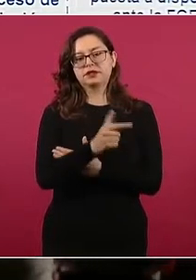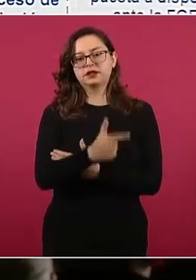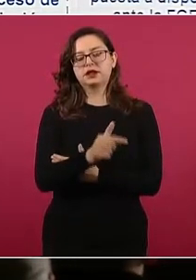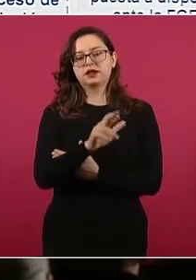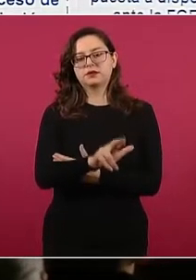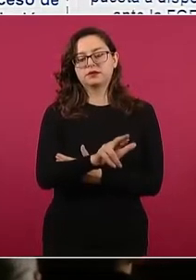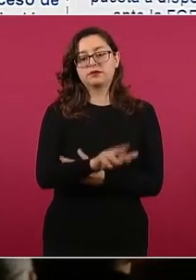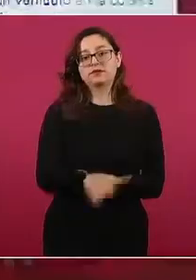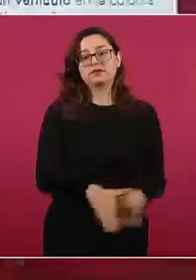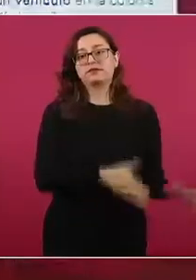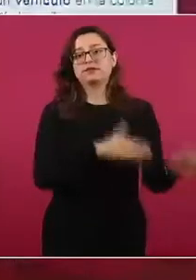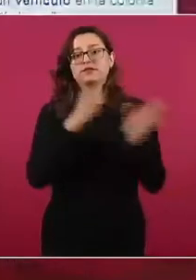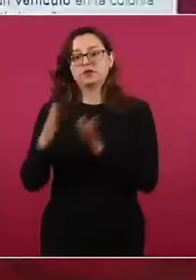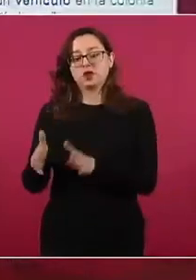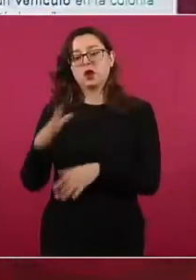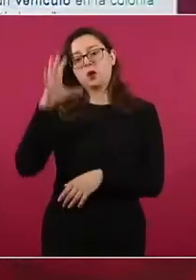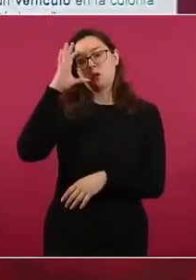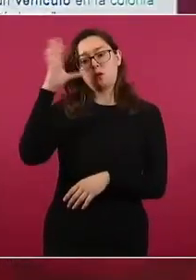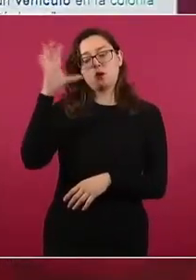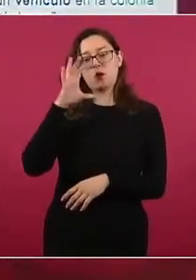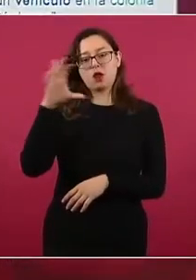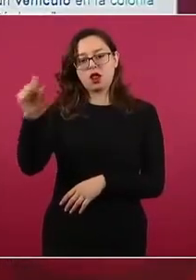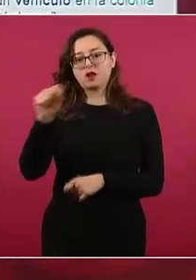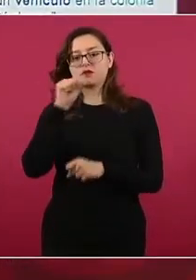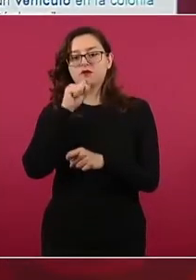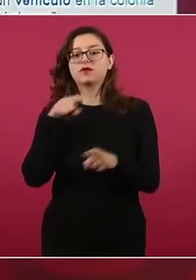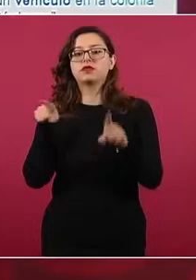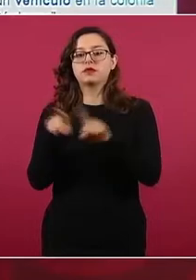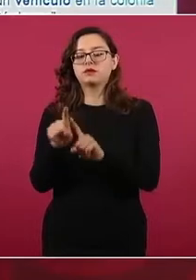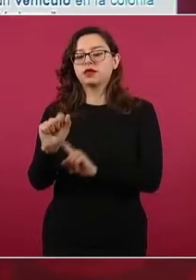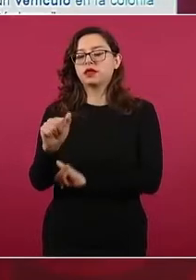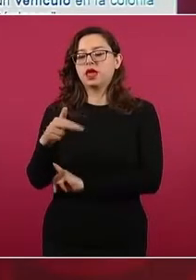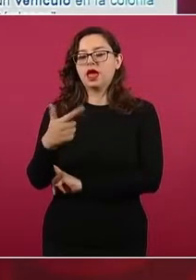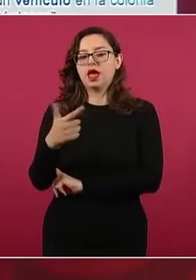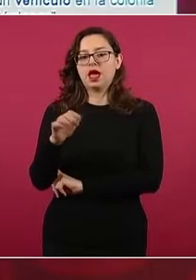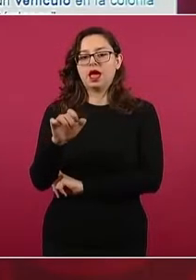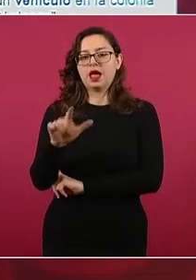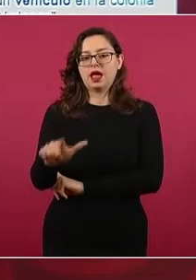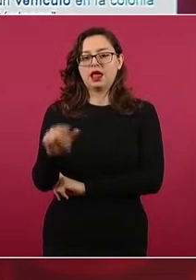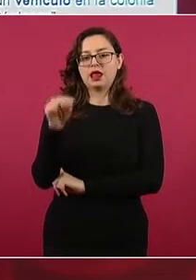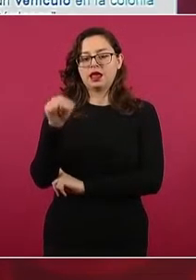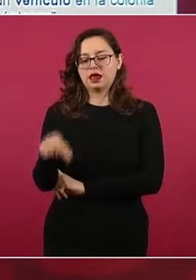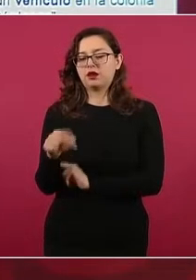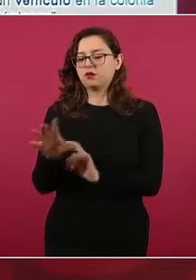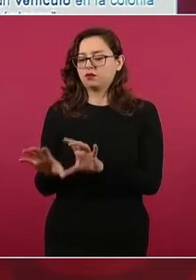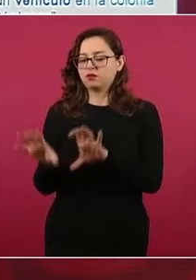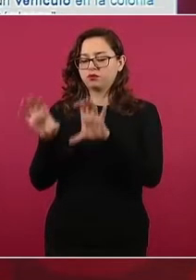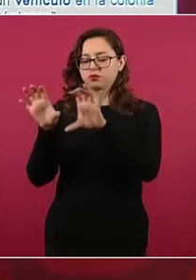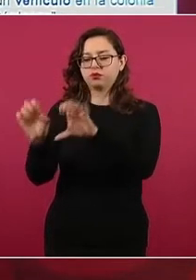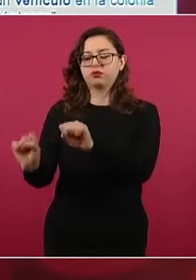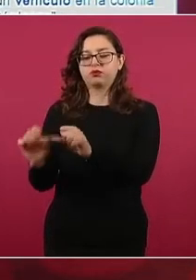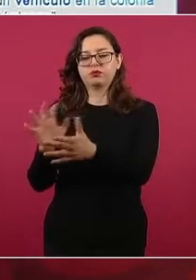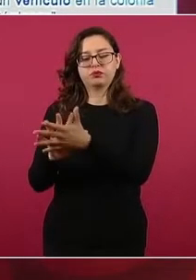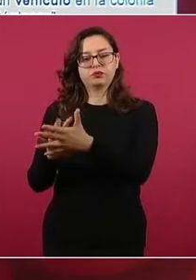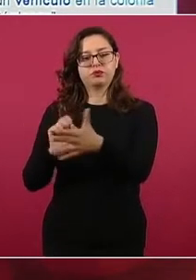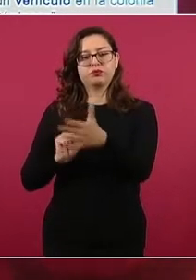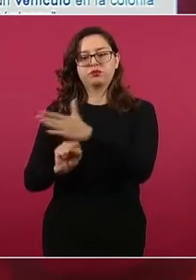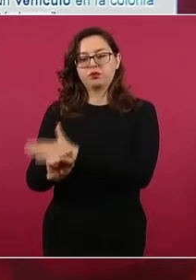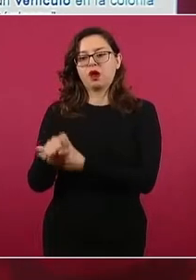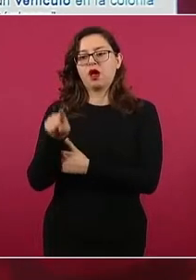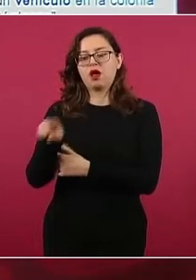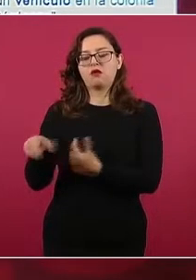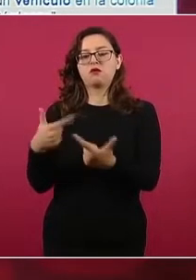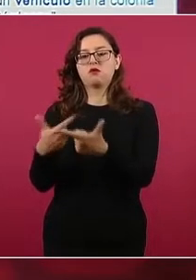En Cuautla, Morelos, también se detuvo a Ángel N., alias El Pirru, presunto integrante de la Organización Criminal de los